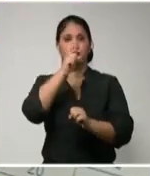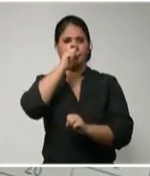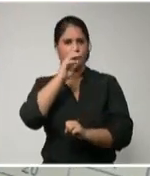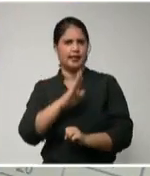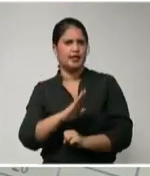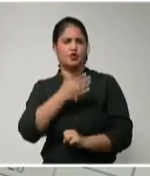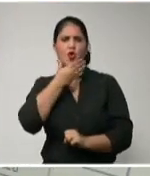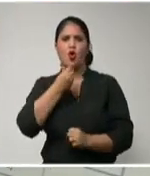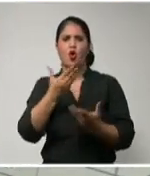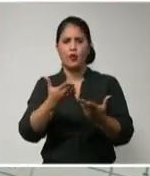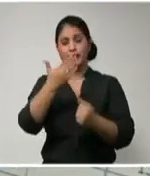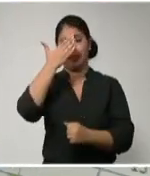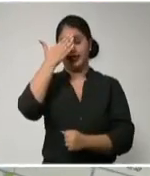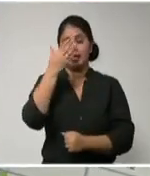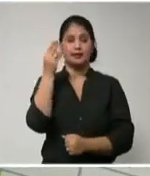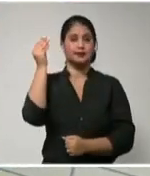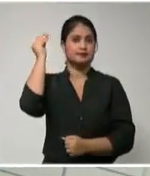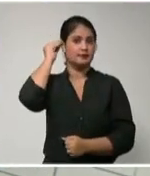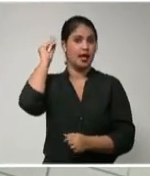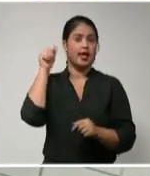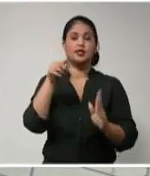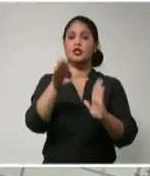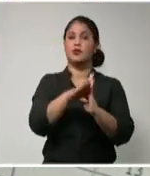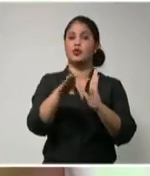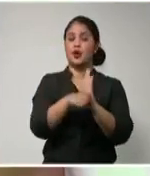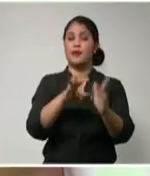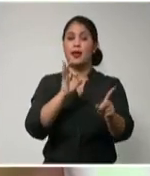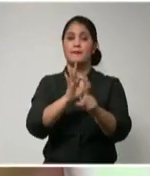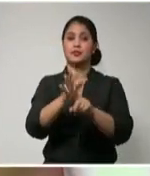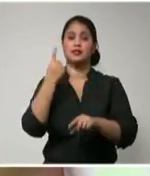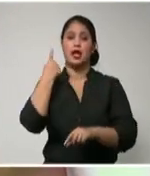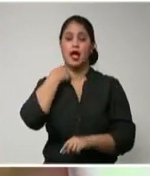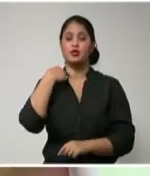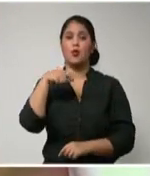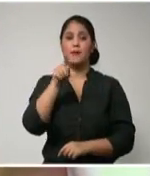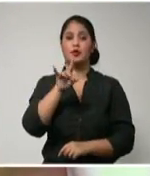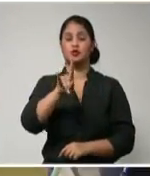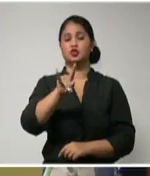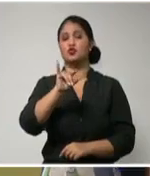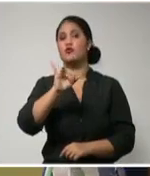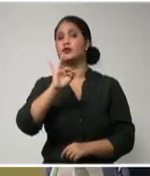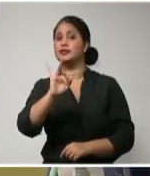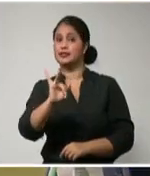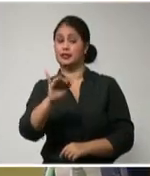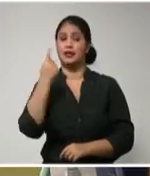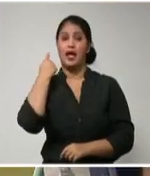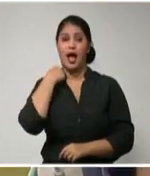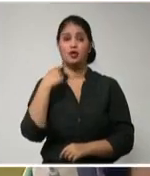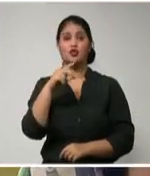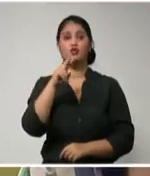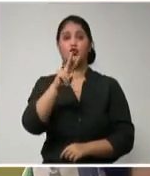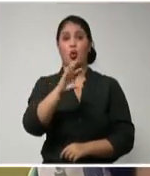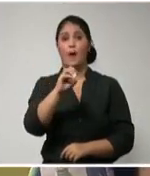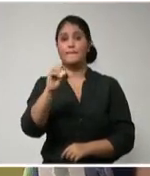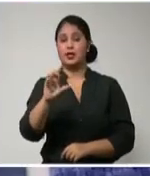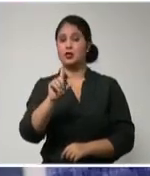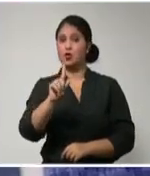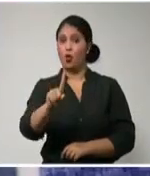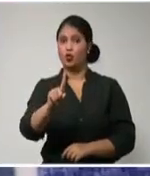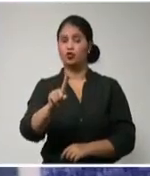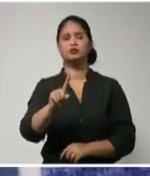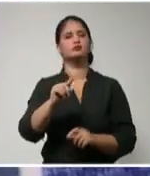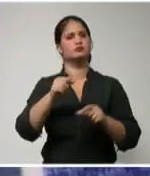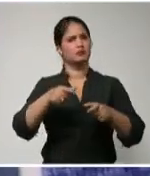en Cuba. Un programa iniciado en el año 1997, que desde el 2001 perfiló su tratamiento en la